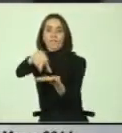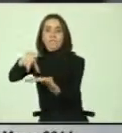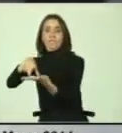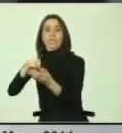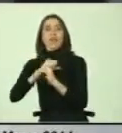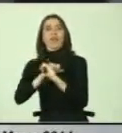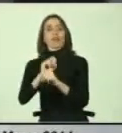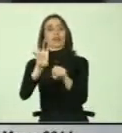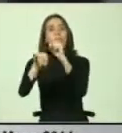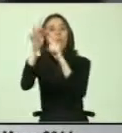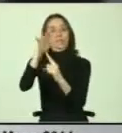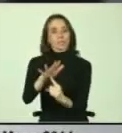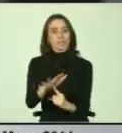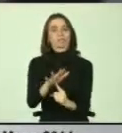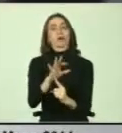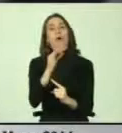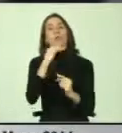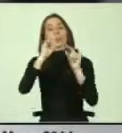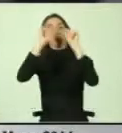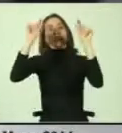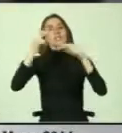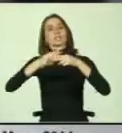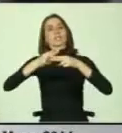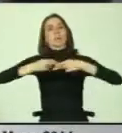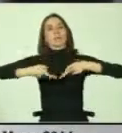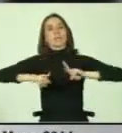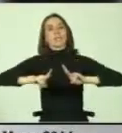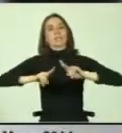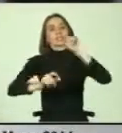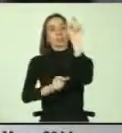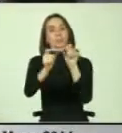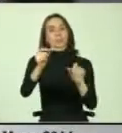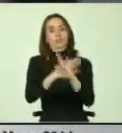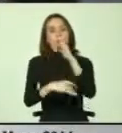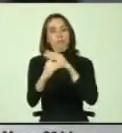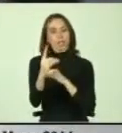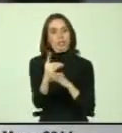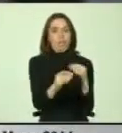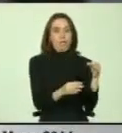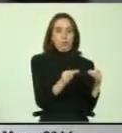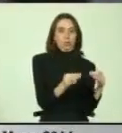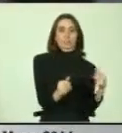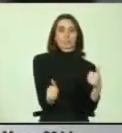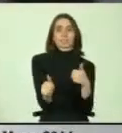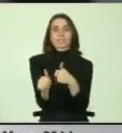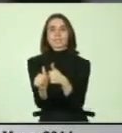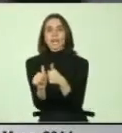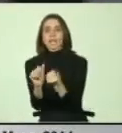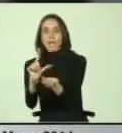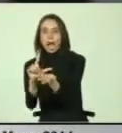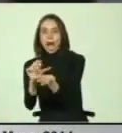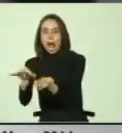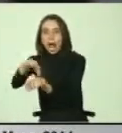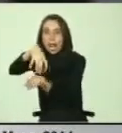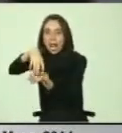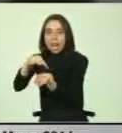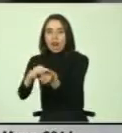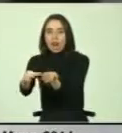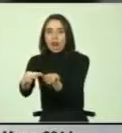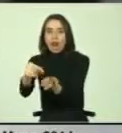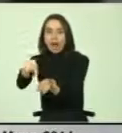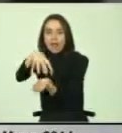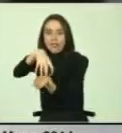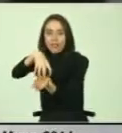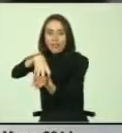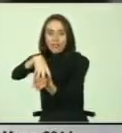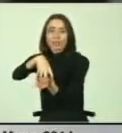o de derechos de las personas con discapacidad. Esto con el objeto de acercar la justicia al área local, de acercar la justicia a las